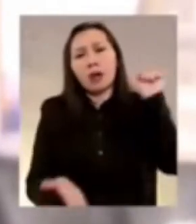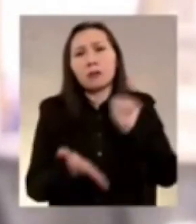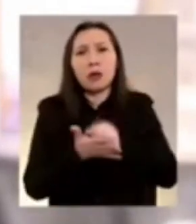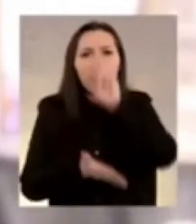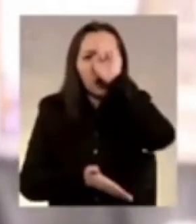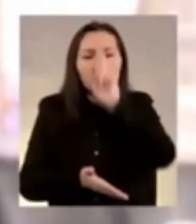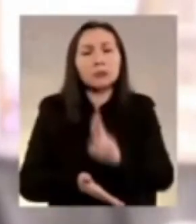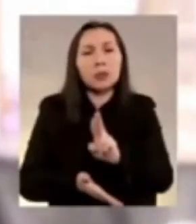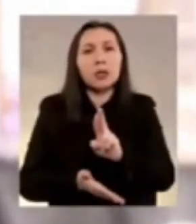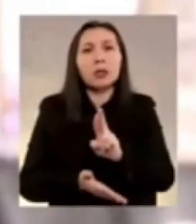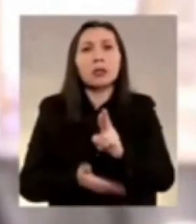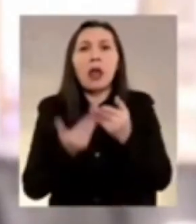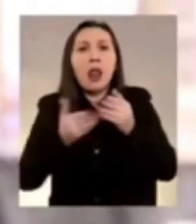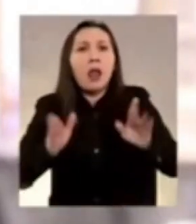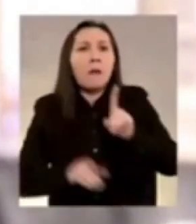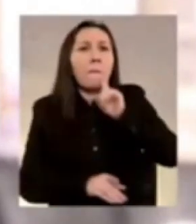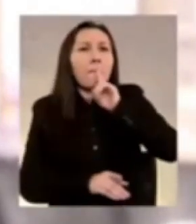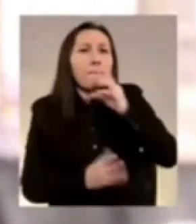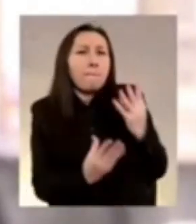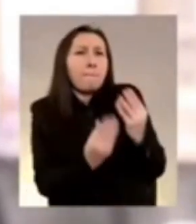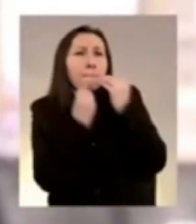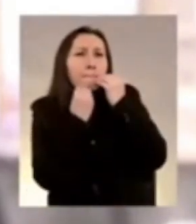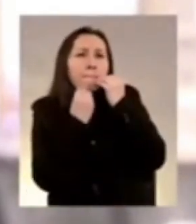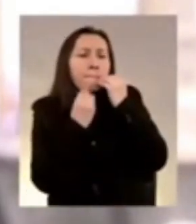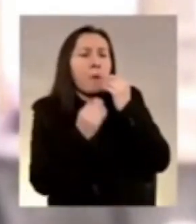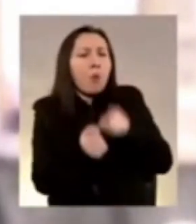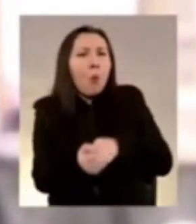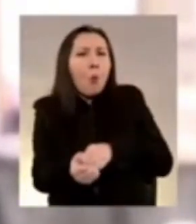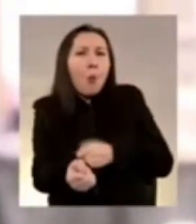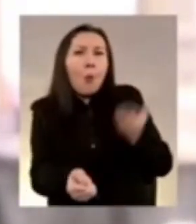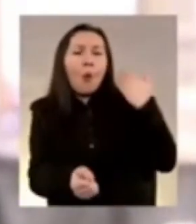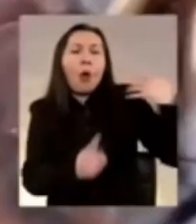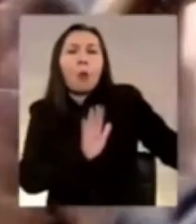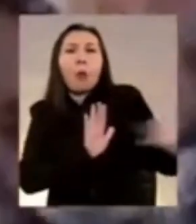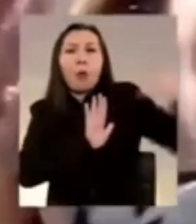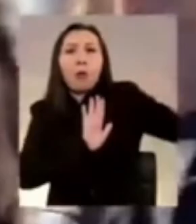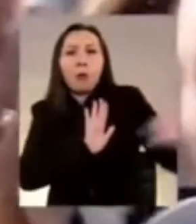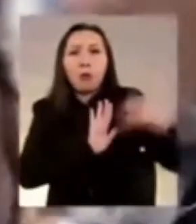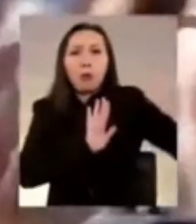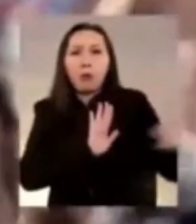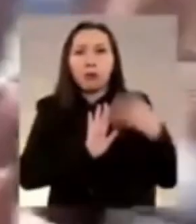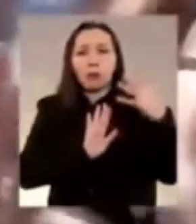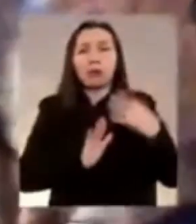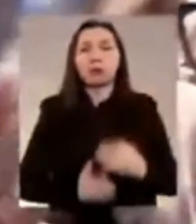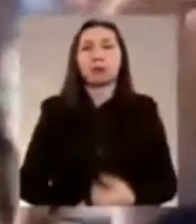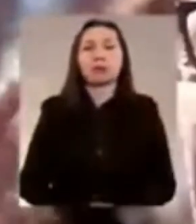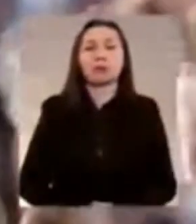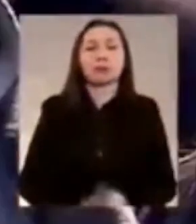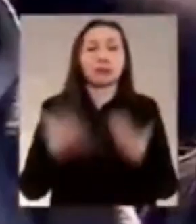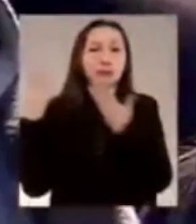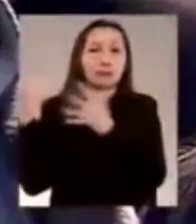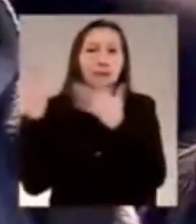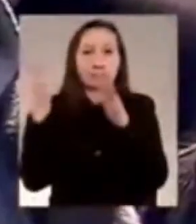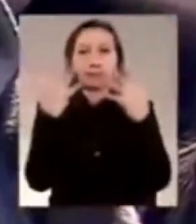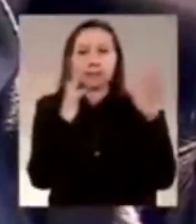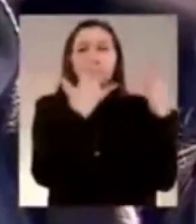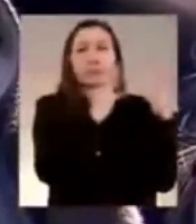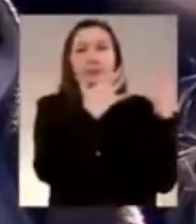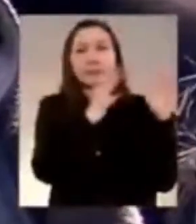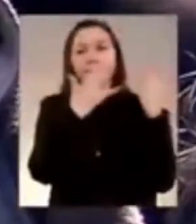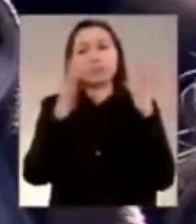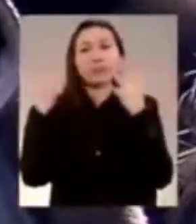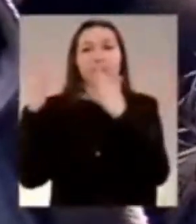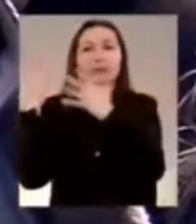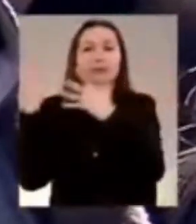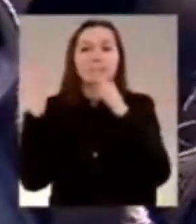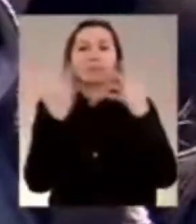le voy a pedir que nos deje siempre estas imágenes a cuadro al presidente de Chile que a lo mejor lo podamos poner